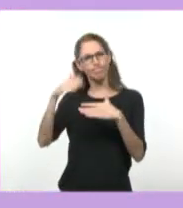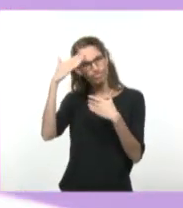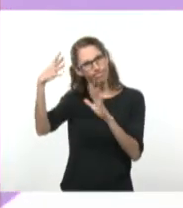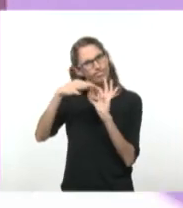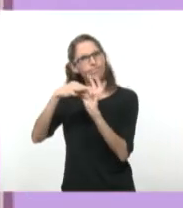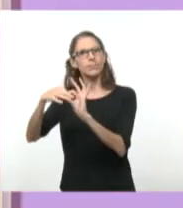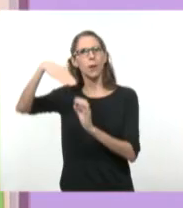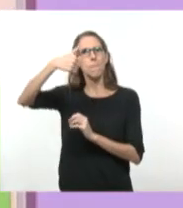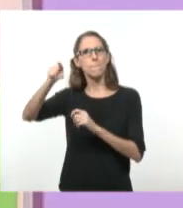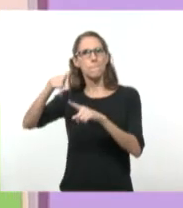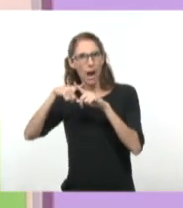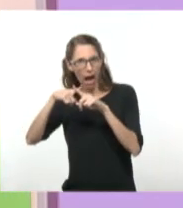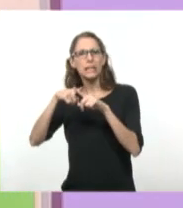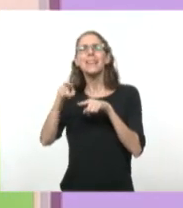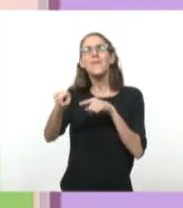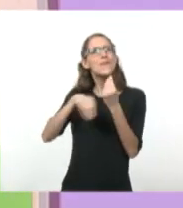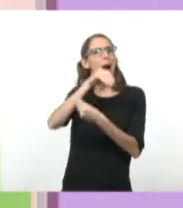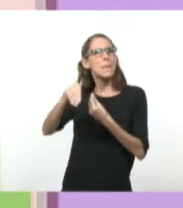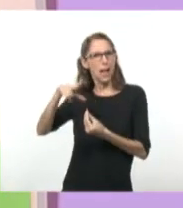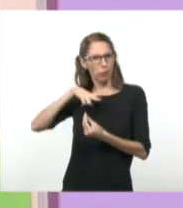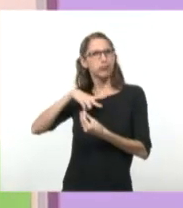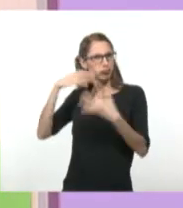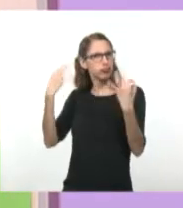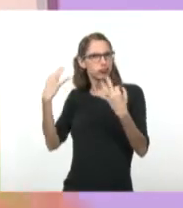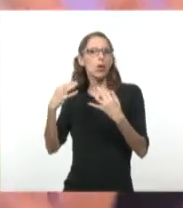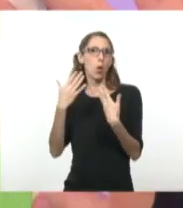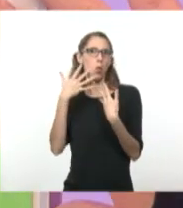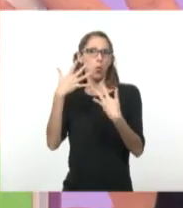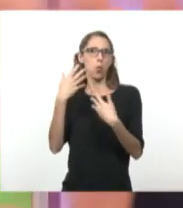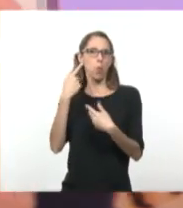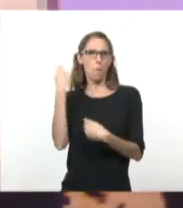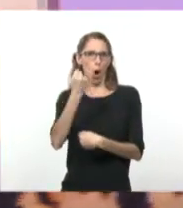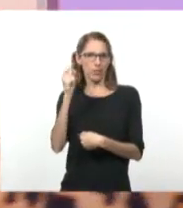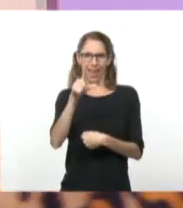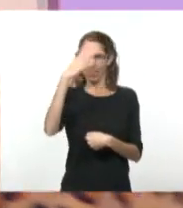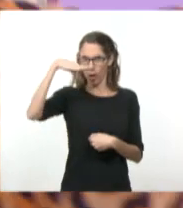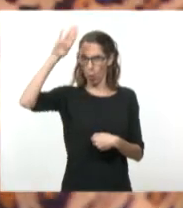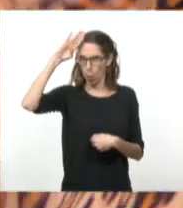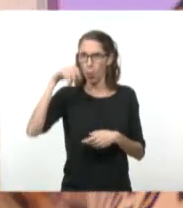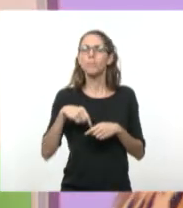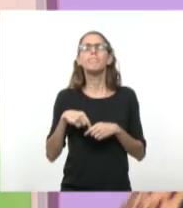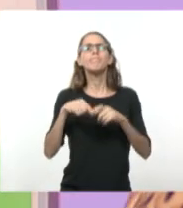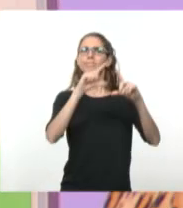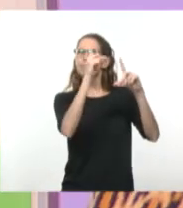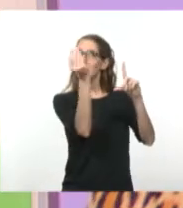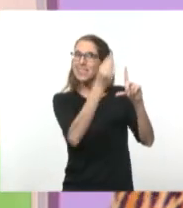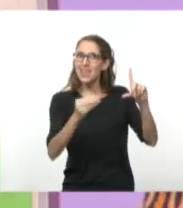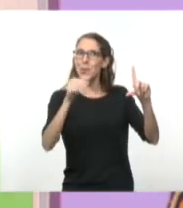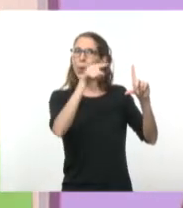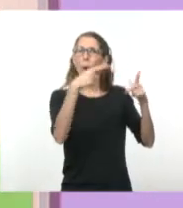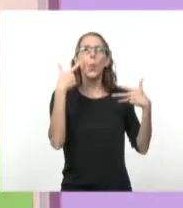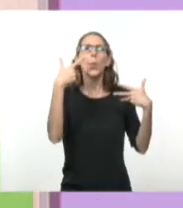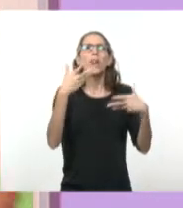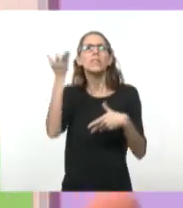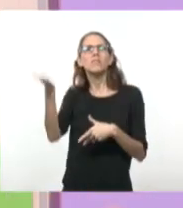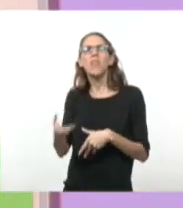familia bastante acomodada, una familia cubana muy importante. Y tenemos acá algunos hechos que tienen que ver con la participación de